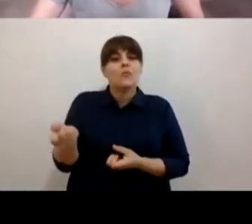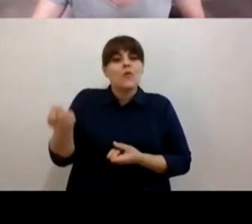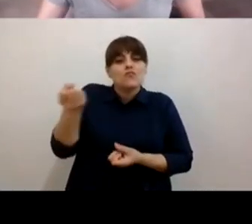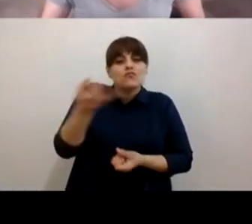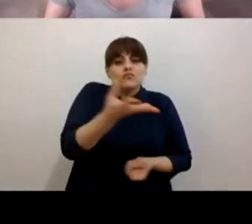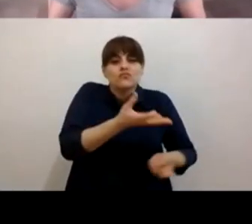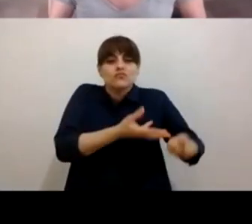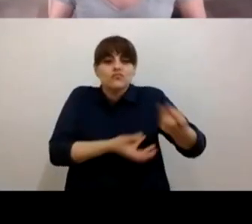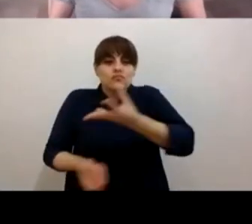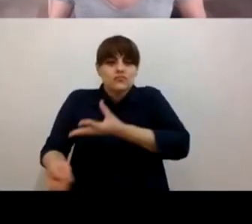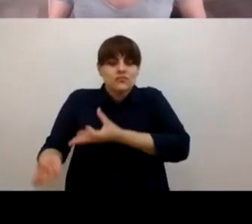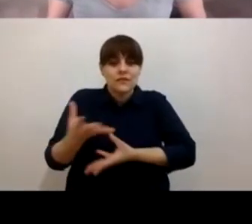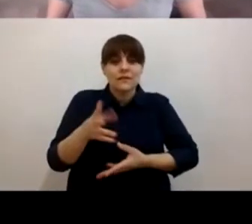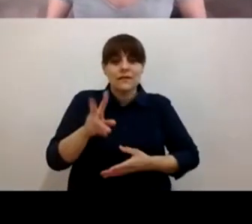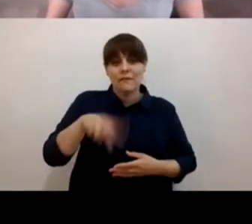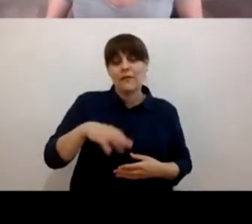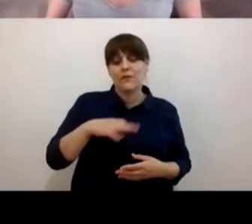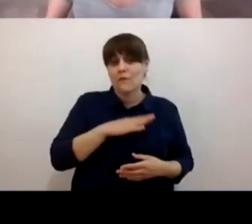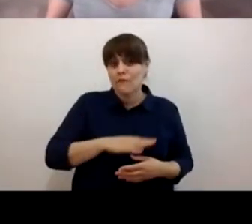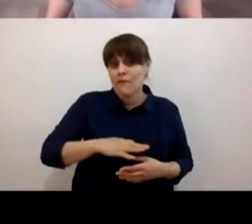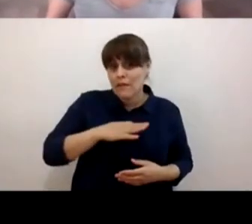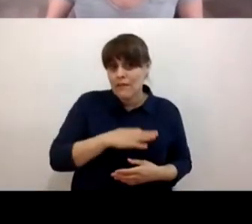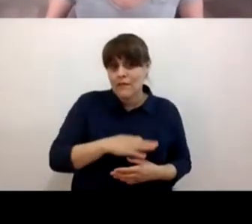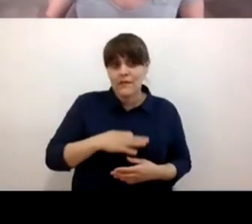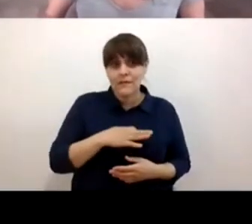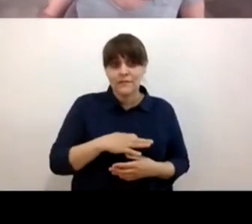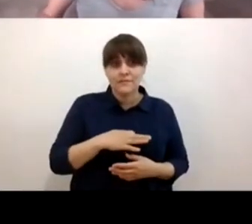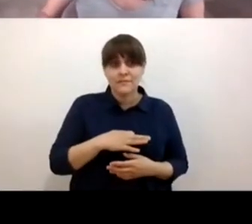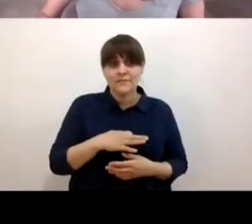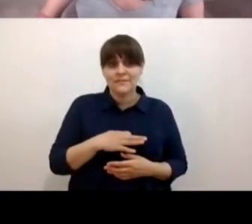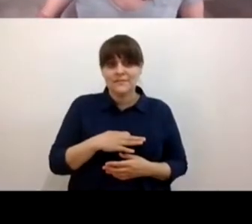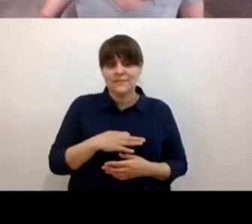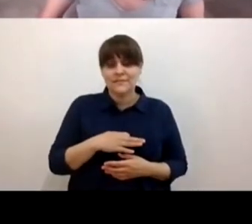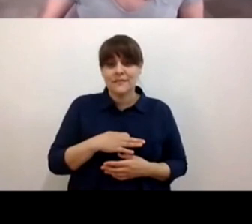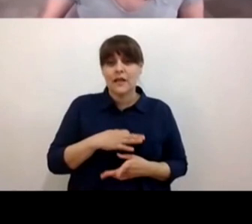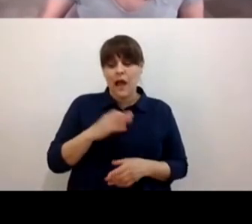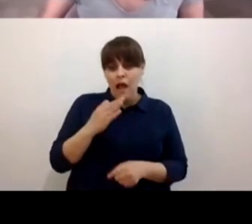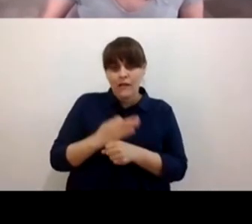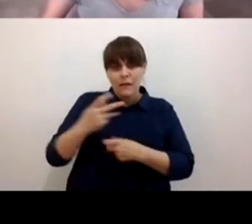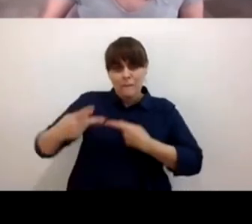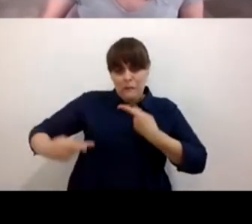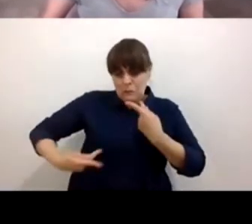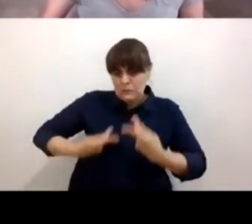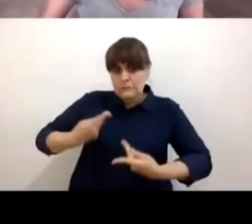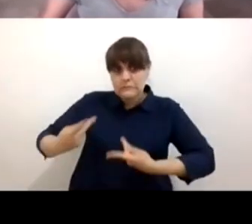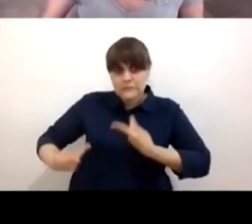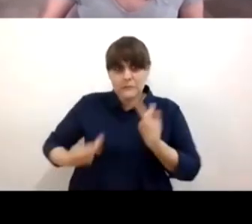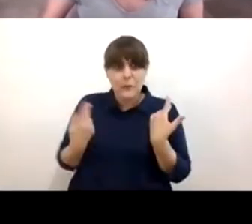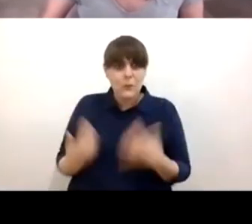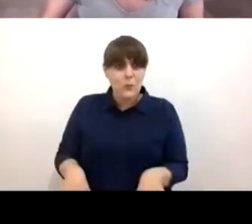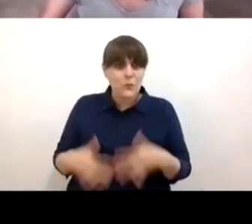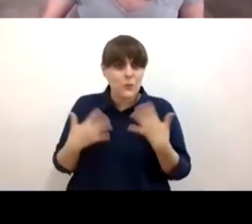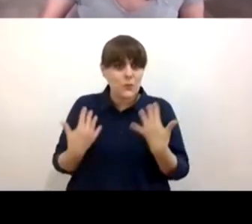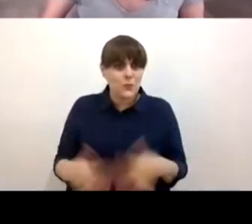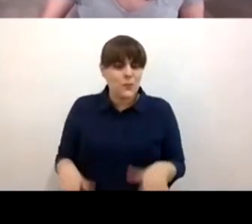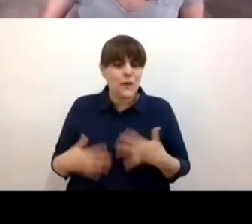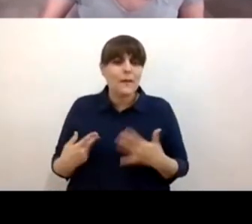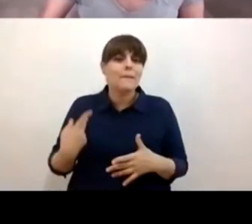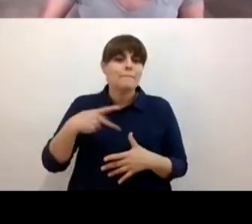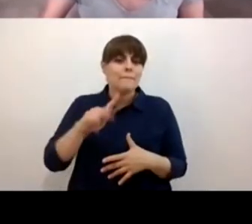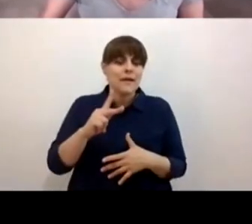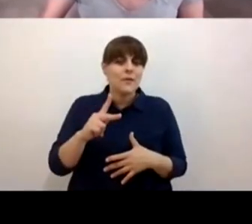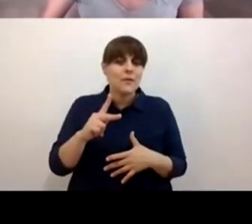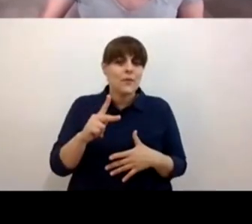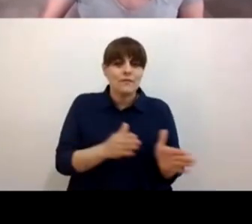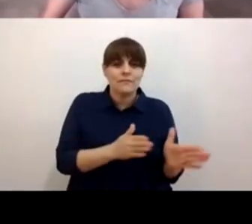estoy feliz de que ya hayan llegado muy buenas y muy interesantes preguntas pero esas las vamos a atender hasta